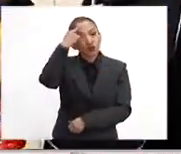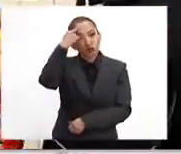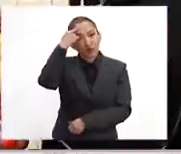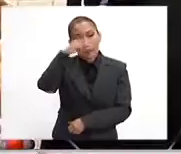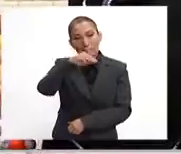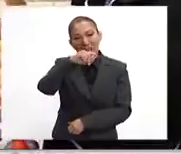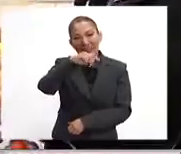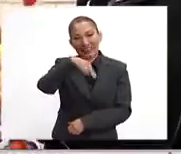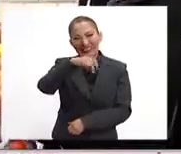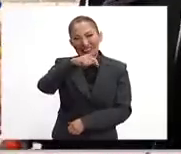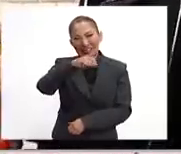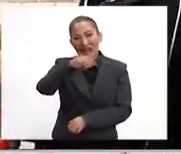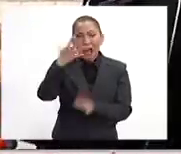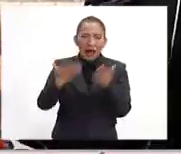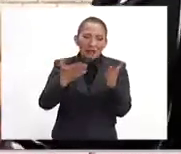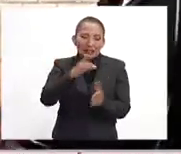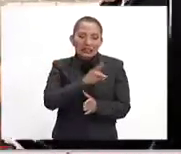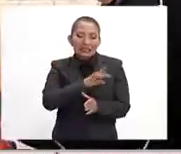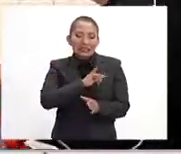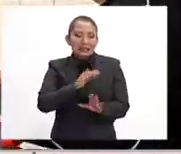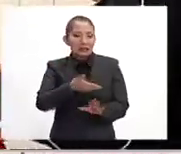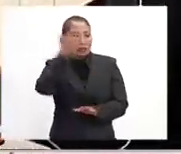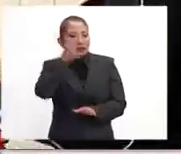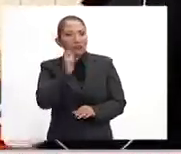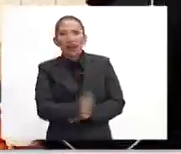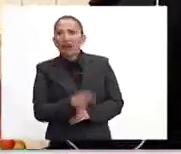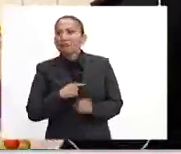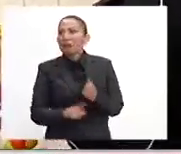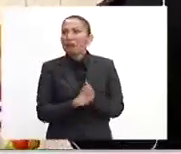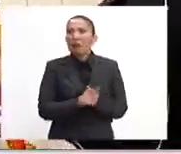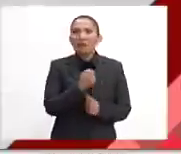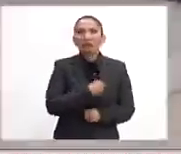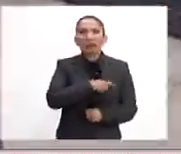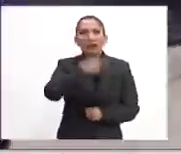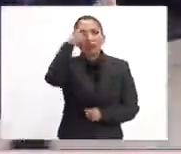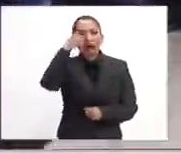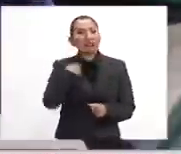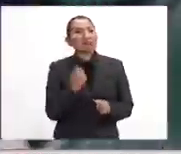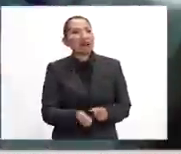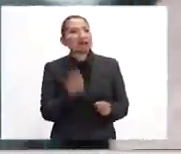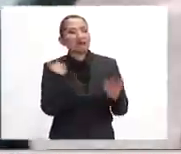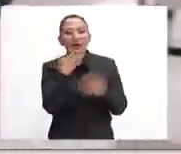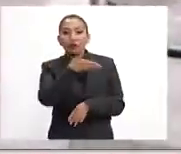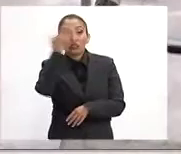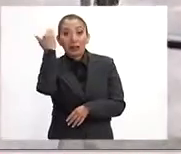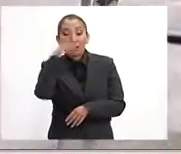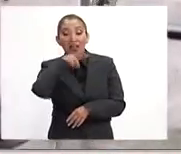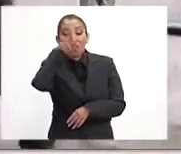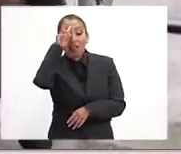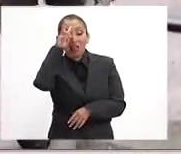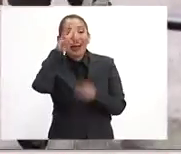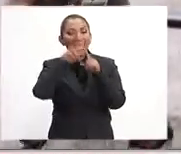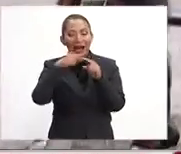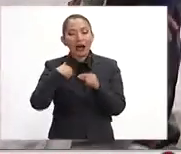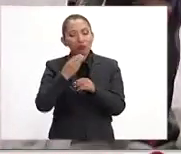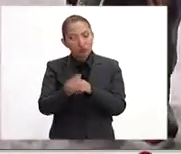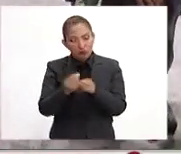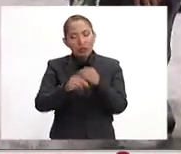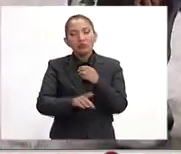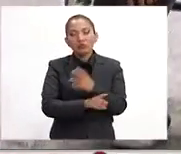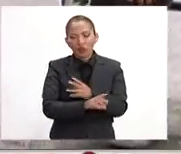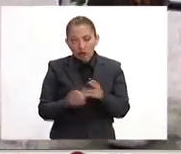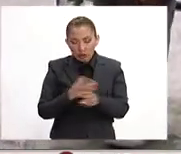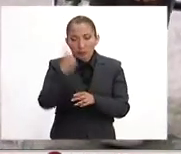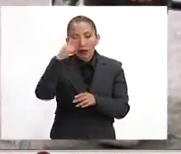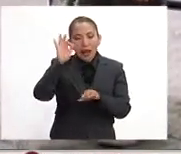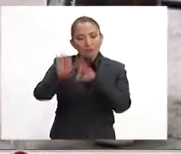nos da a veces temor por el desconocimiento de lo que se trata de un problema de salud mental, hay muchas posibilidades de atenderlo, hay muchas posibilidades de que